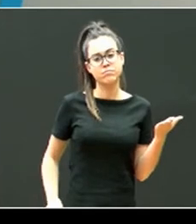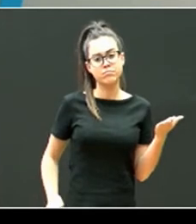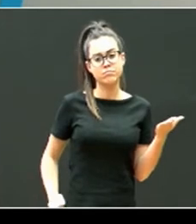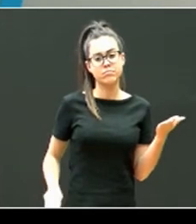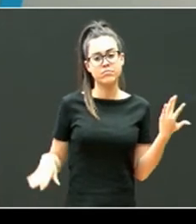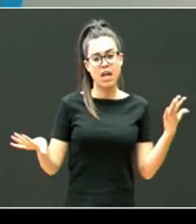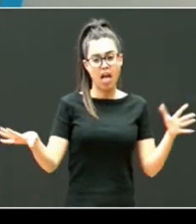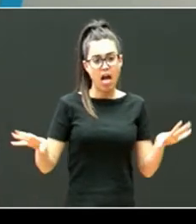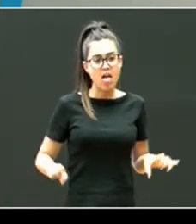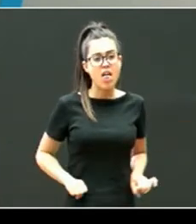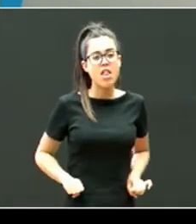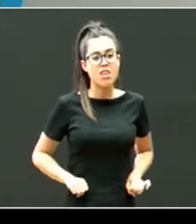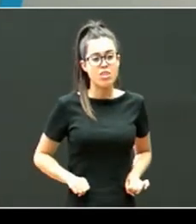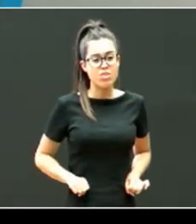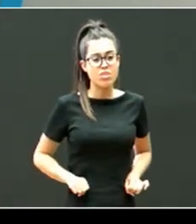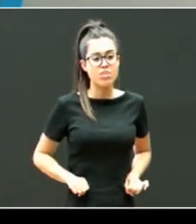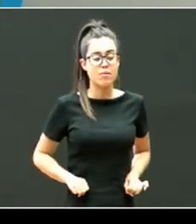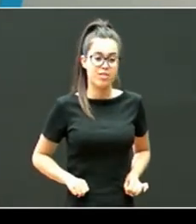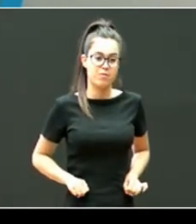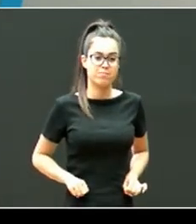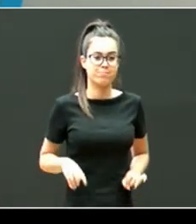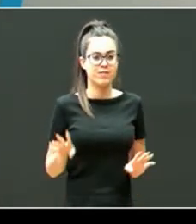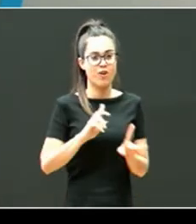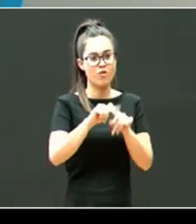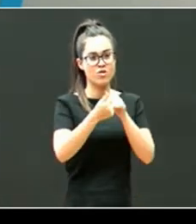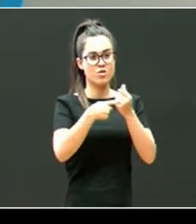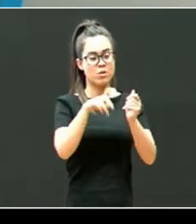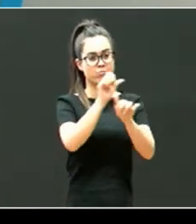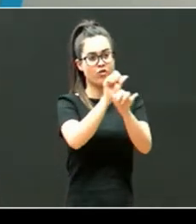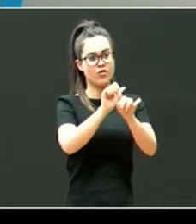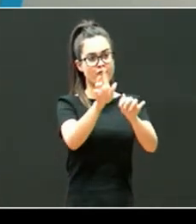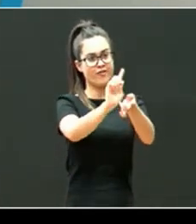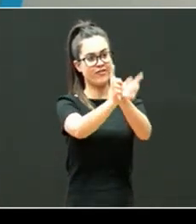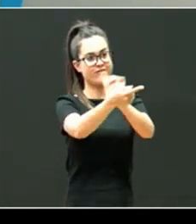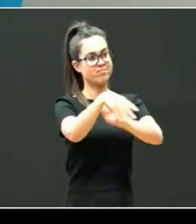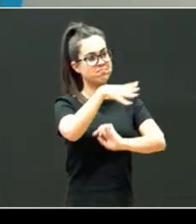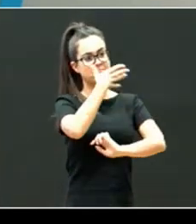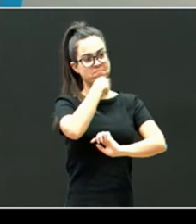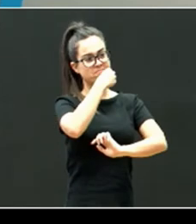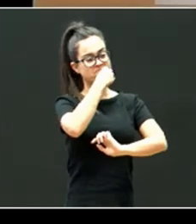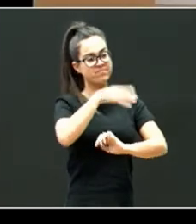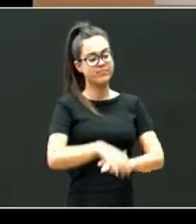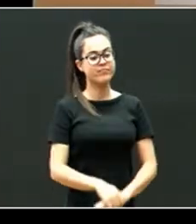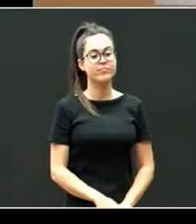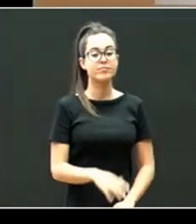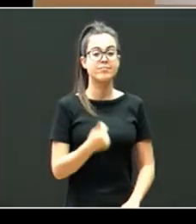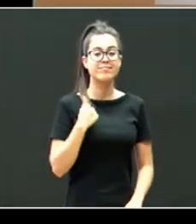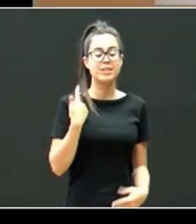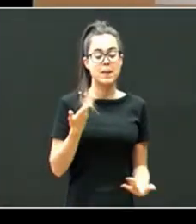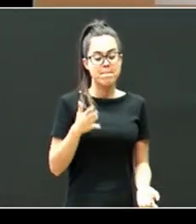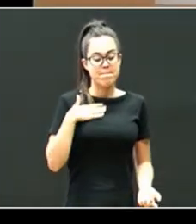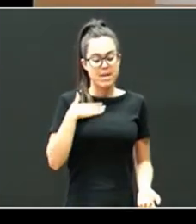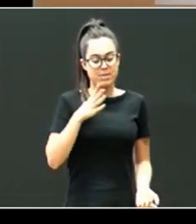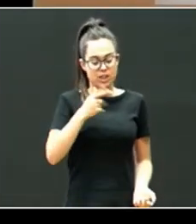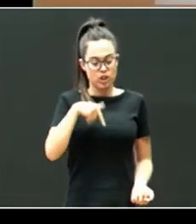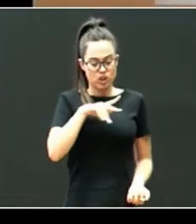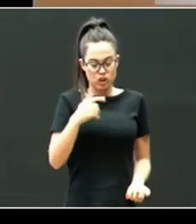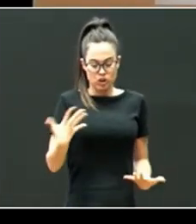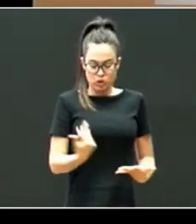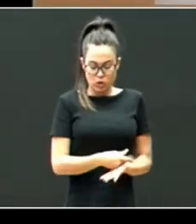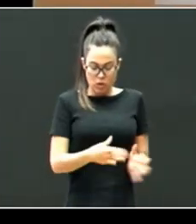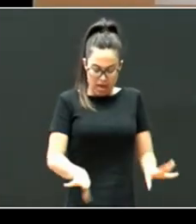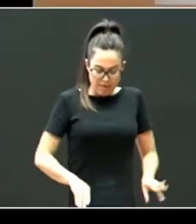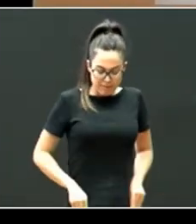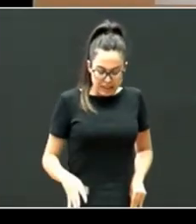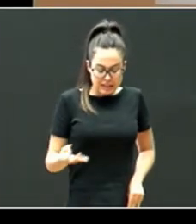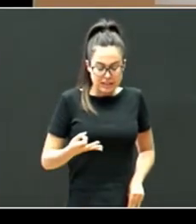.encuentro lo maqueteo así de bonito y leéis un poco que es lo que a mi me parece que tenemos que aceptar todos en la